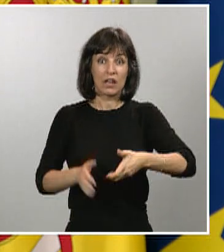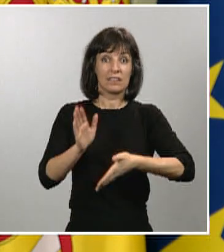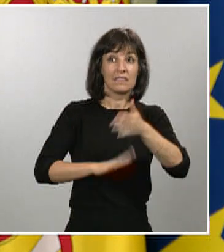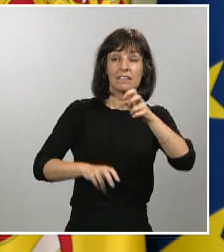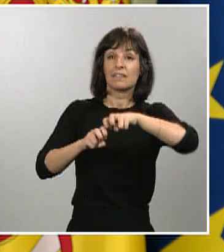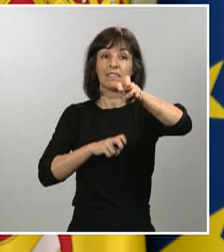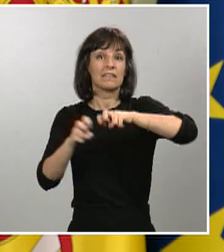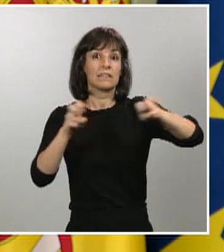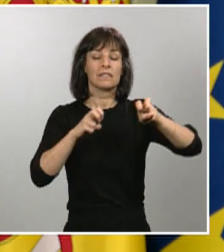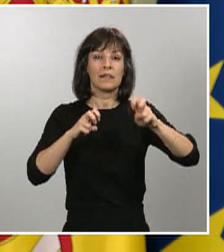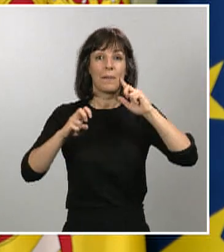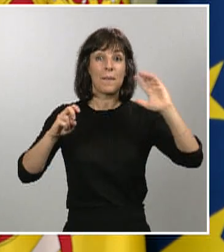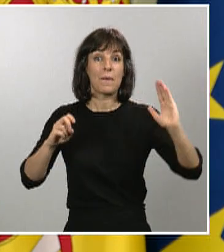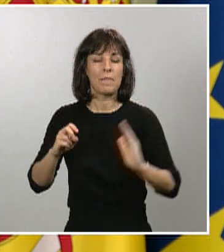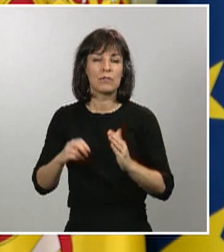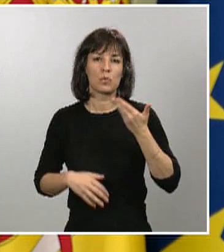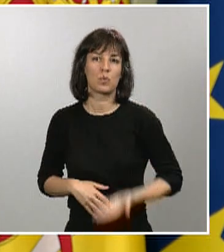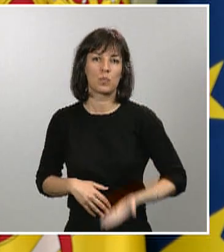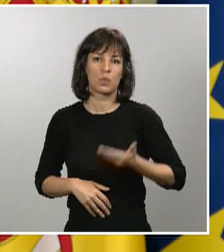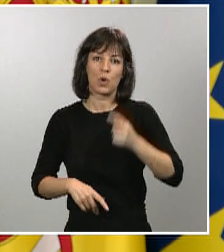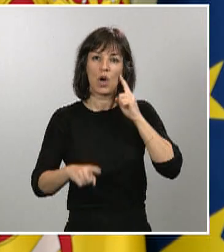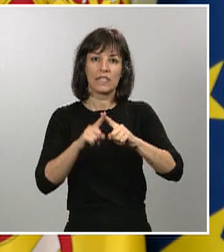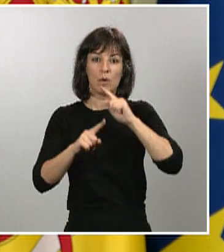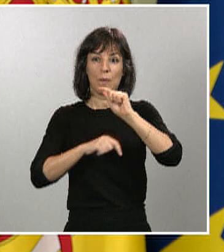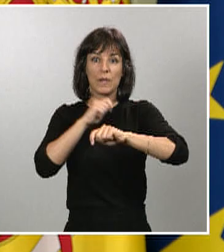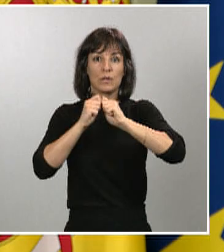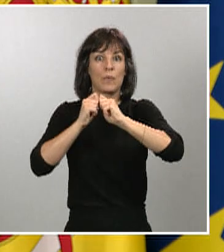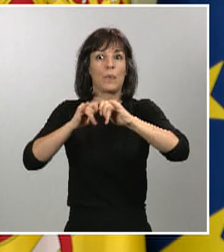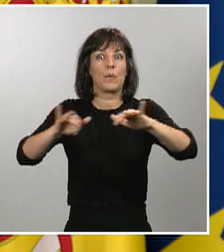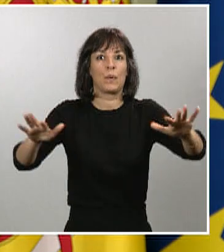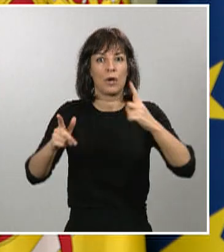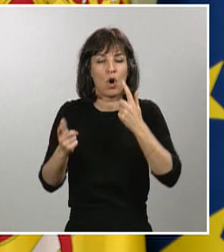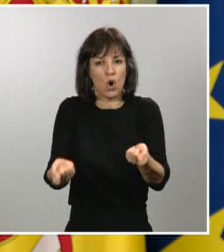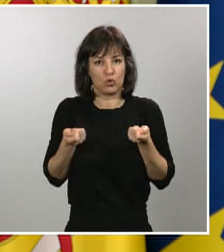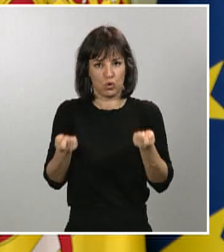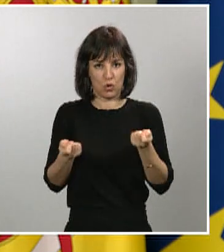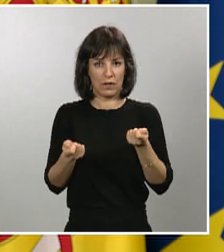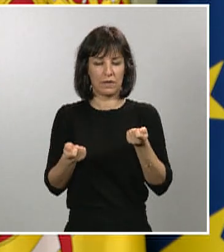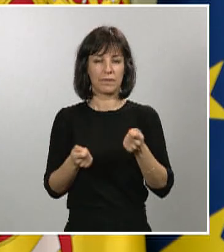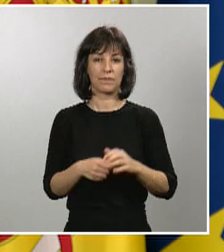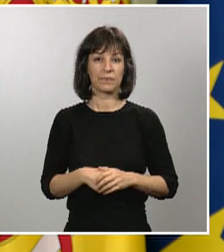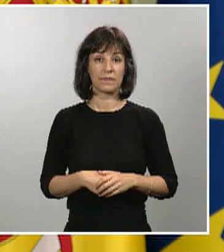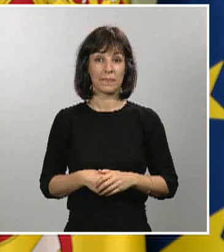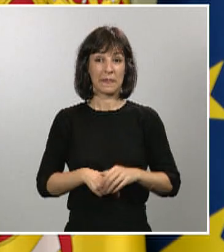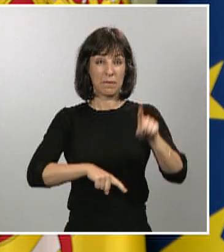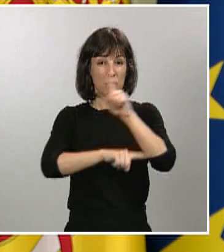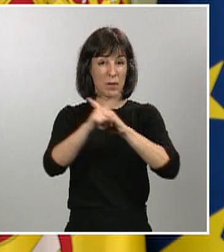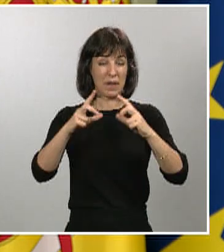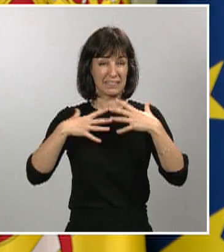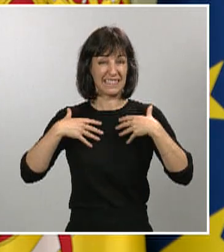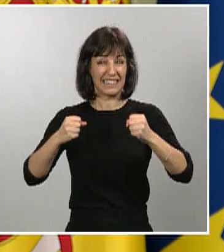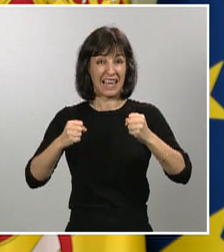contagios y la expansión del virus. Cuanto antes podamos acabar con esta crisis sanitaria, antes podremos